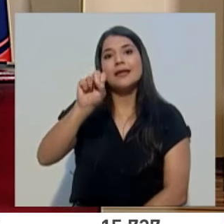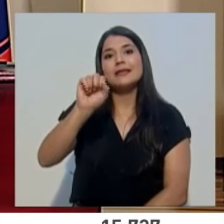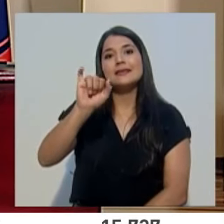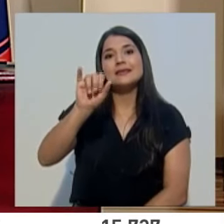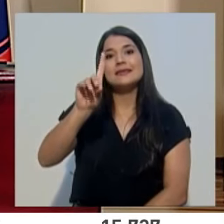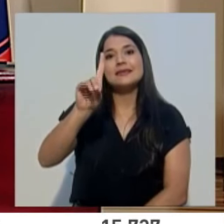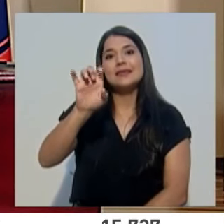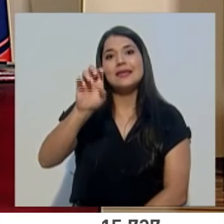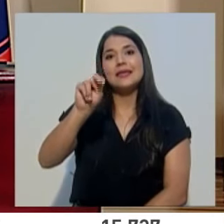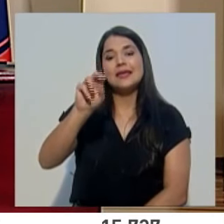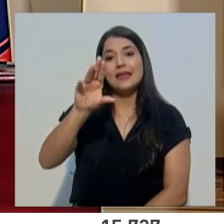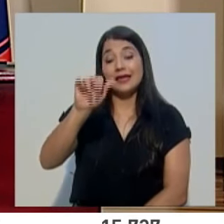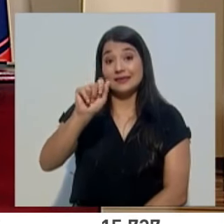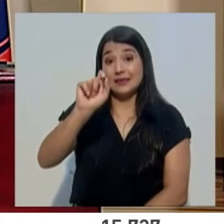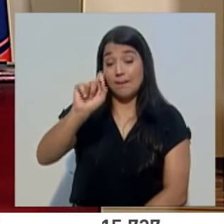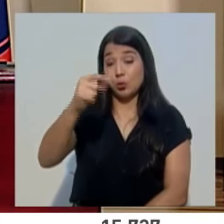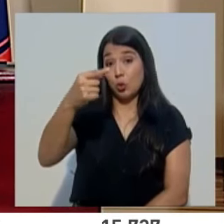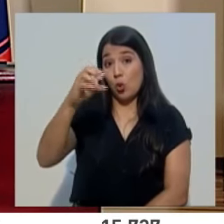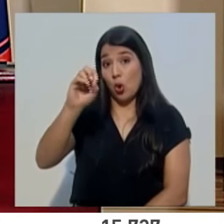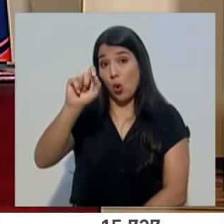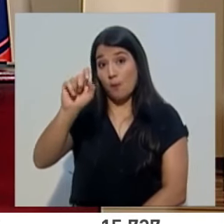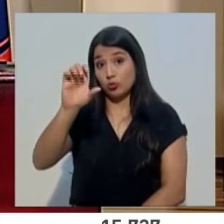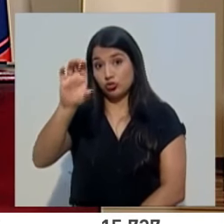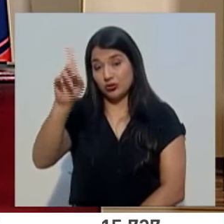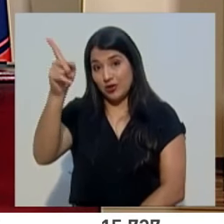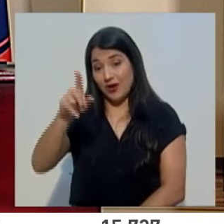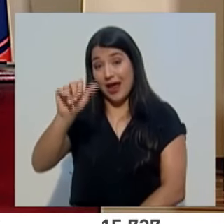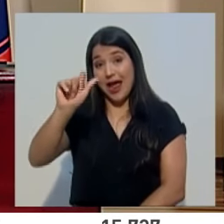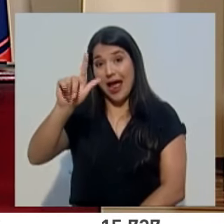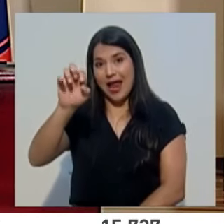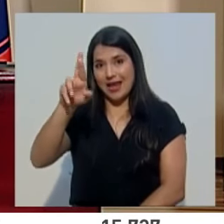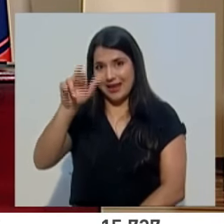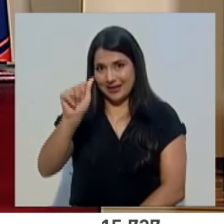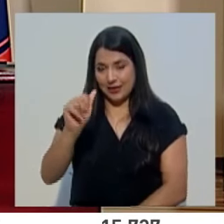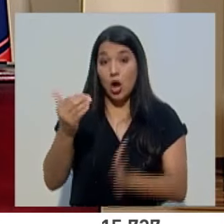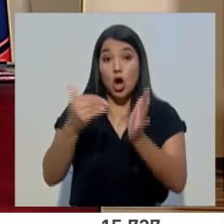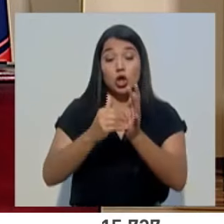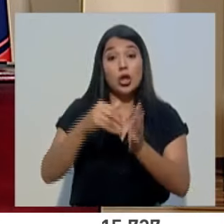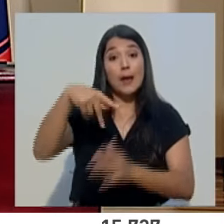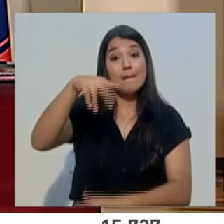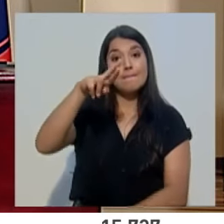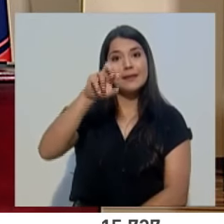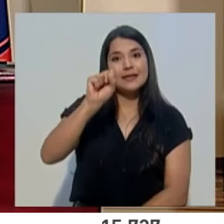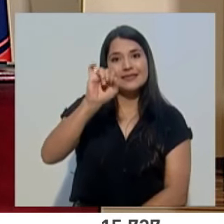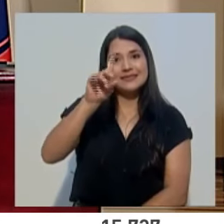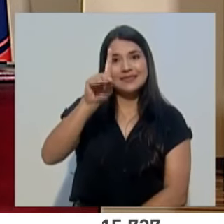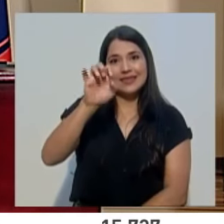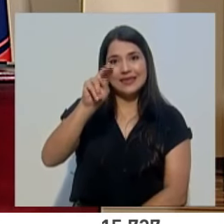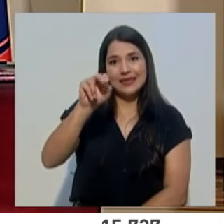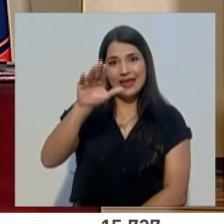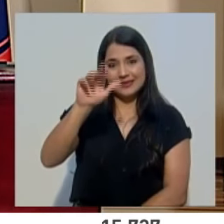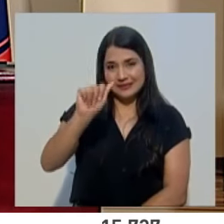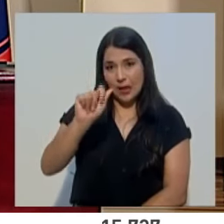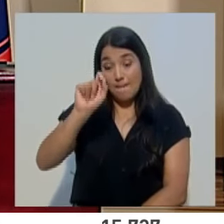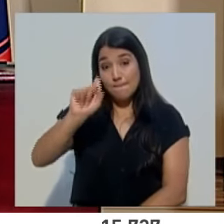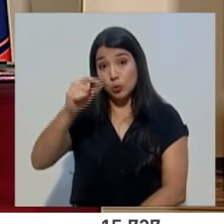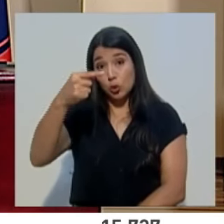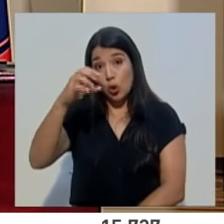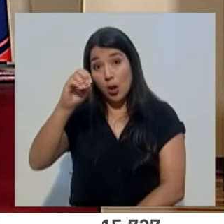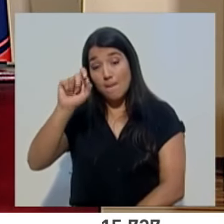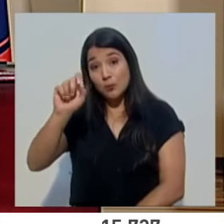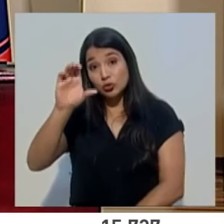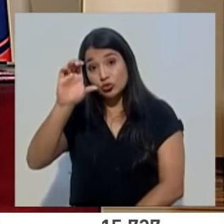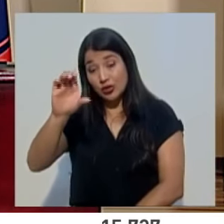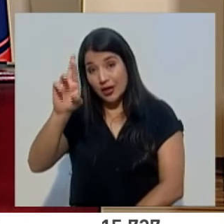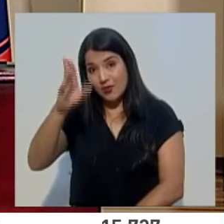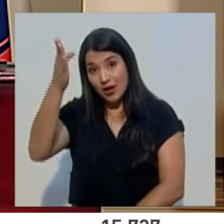barra inclinada, alertas. Repetimos, presidencia.go.cr, barra inclinada, alertas. Iniciamos con el